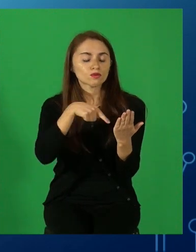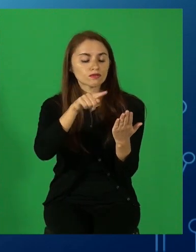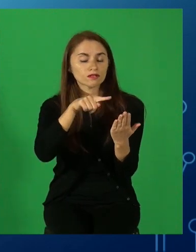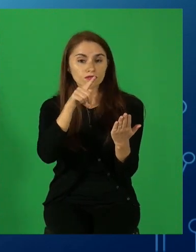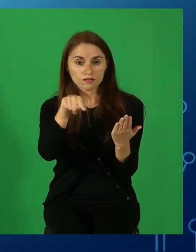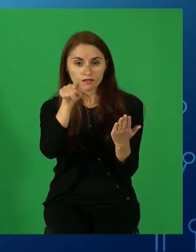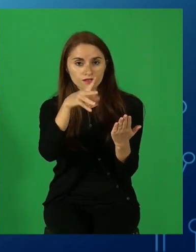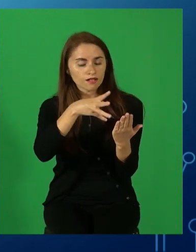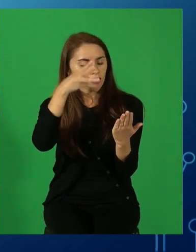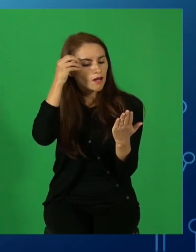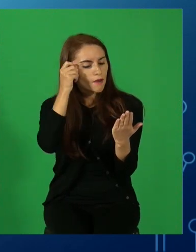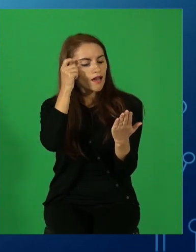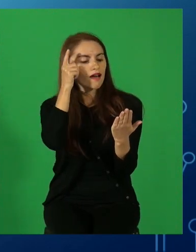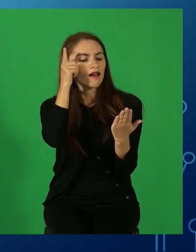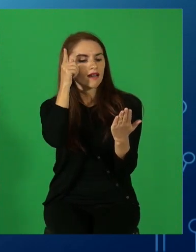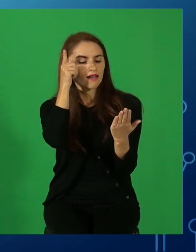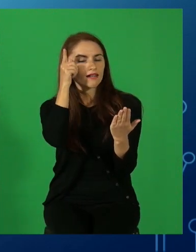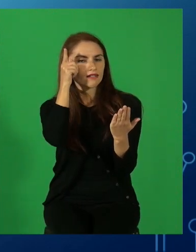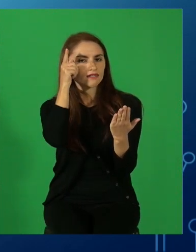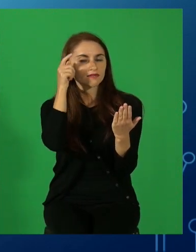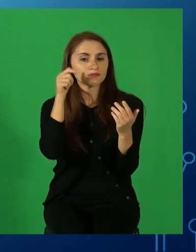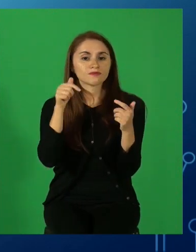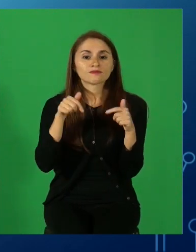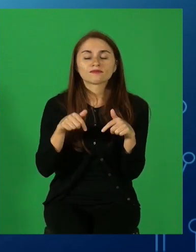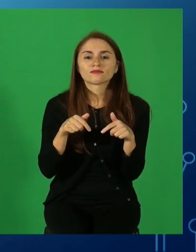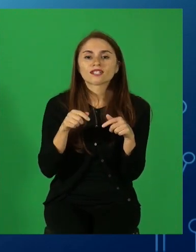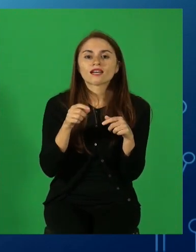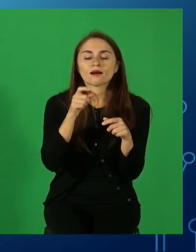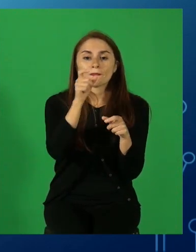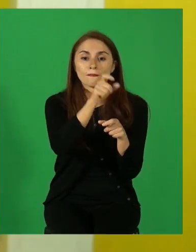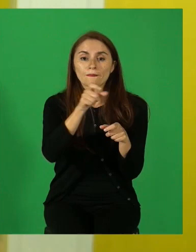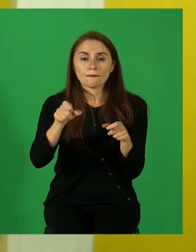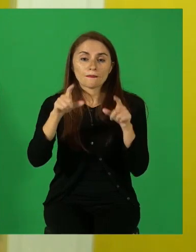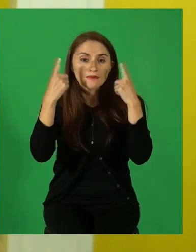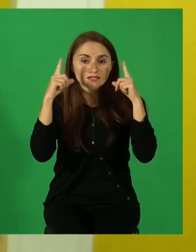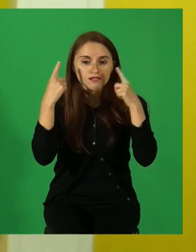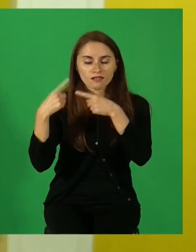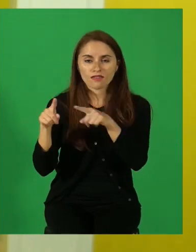su comprensión considerando esta vez los tipos de personajes.